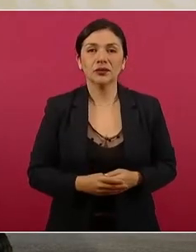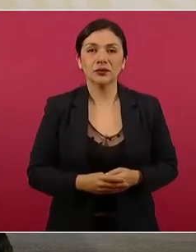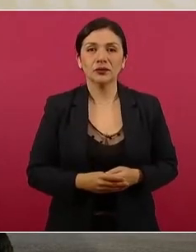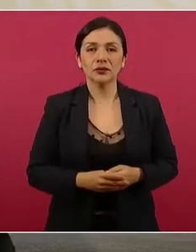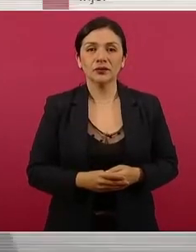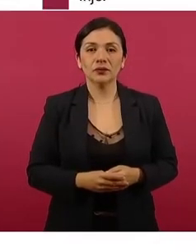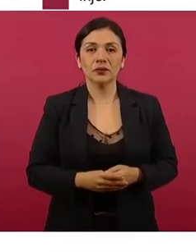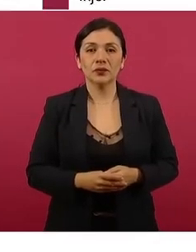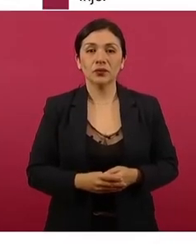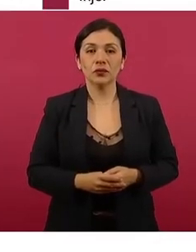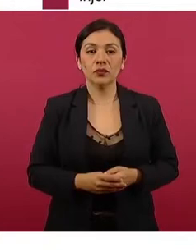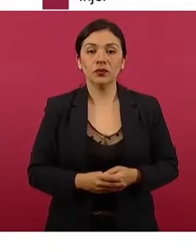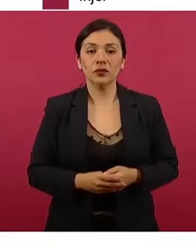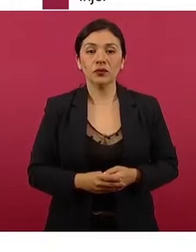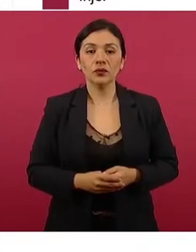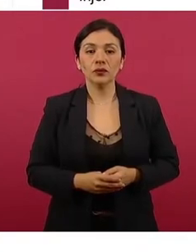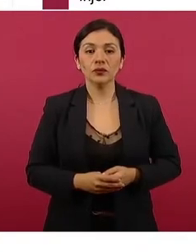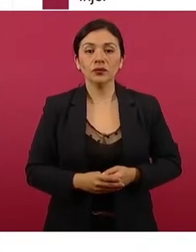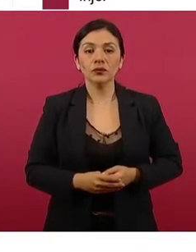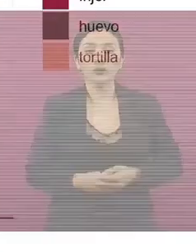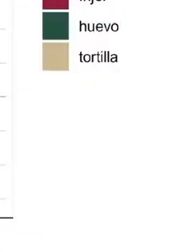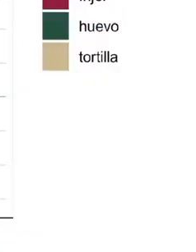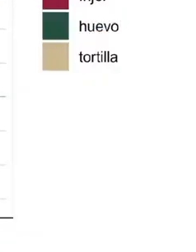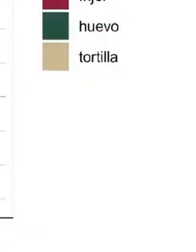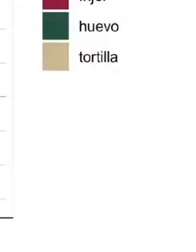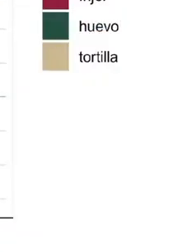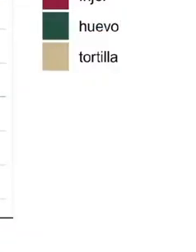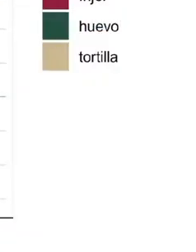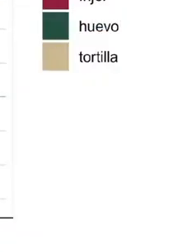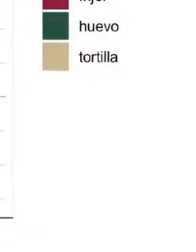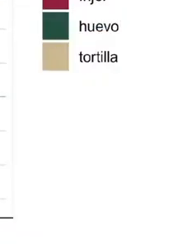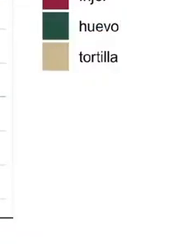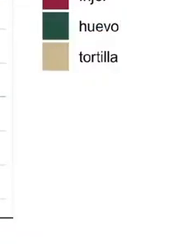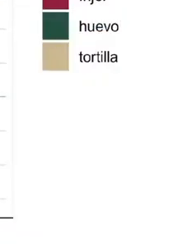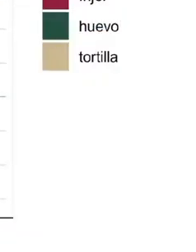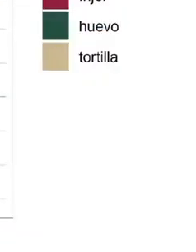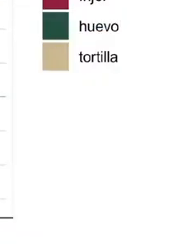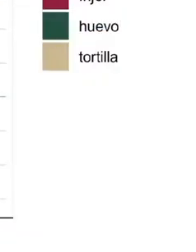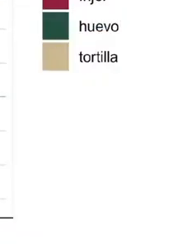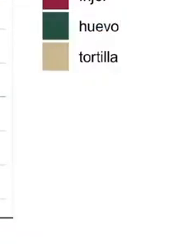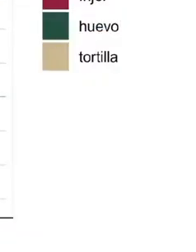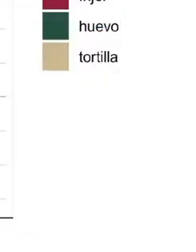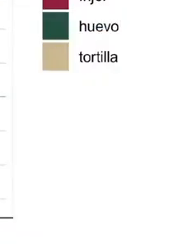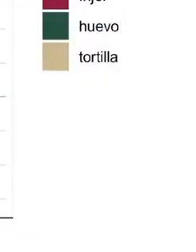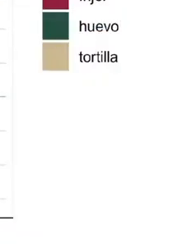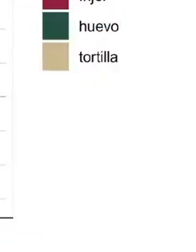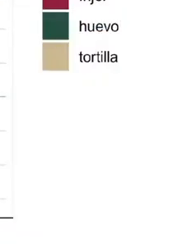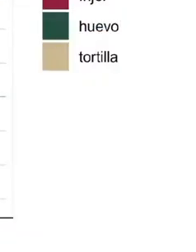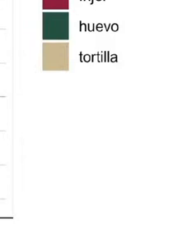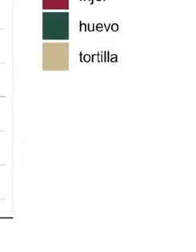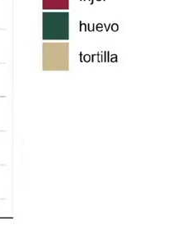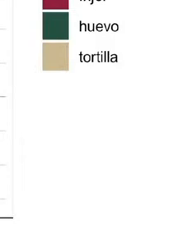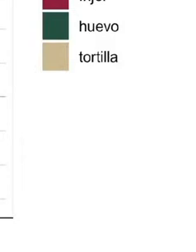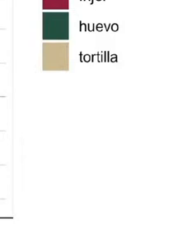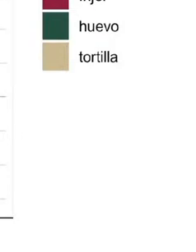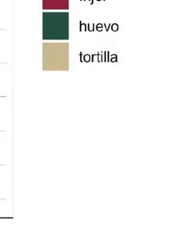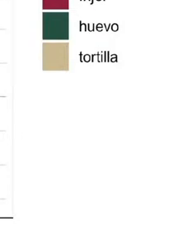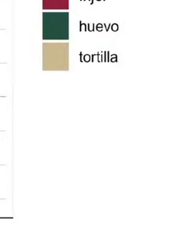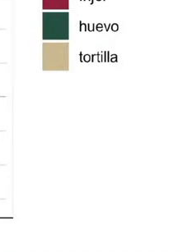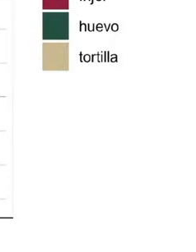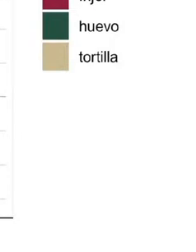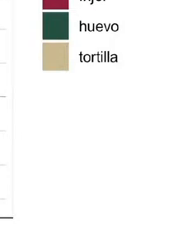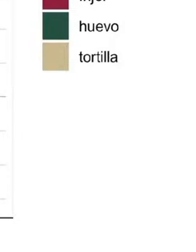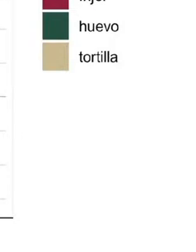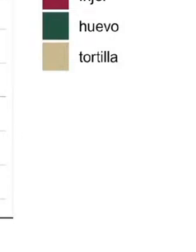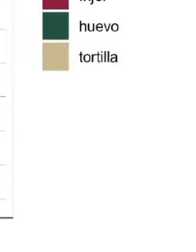Cuando llegamos, en noviembre del 18, un salario mínimo